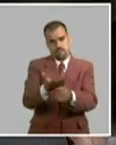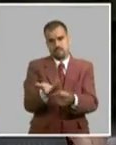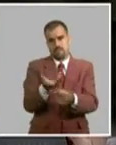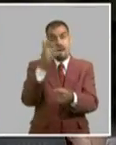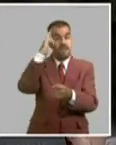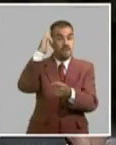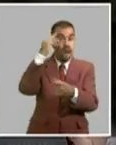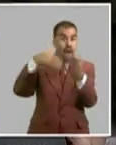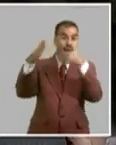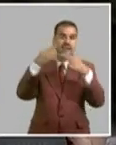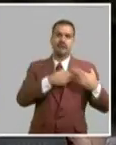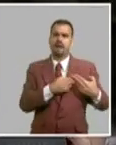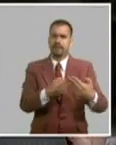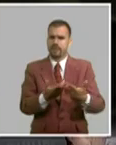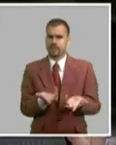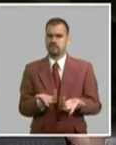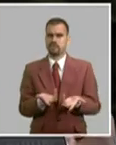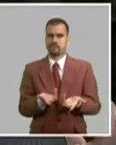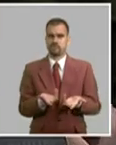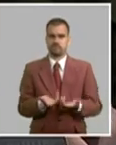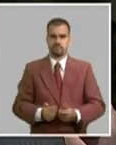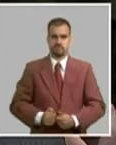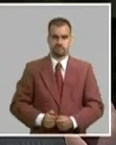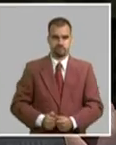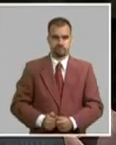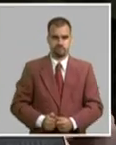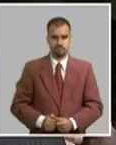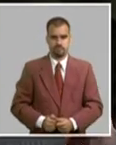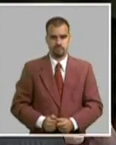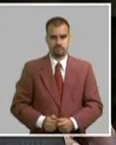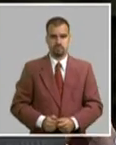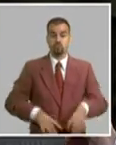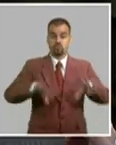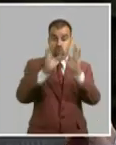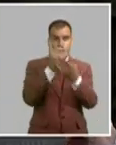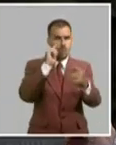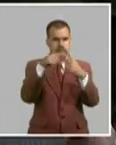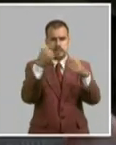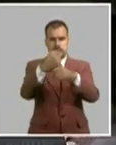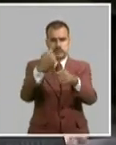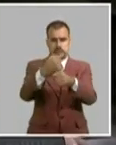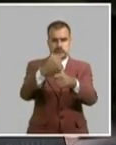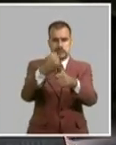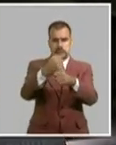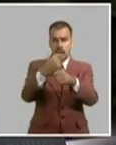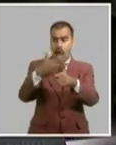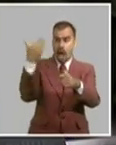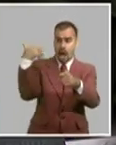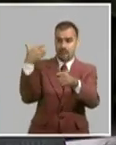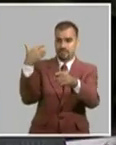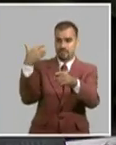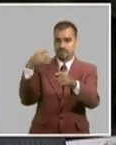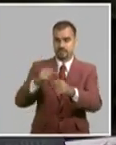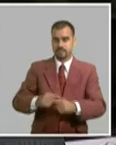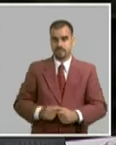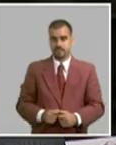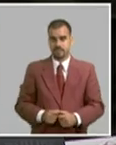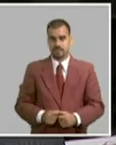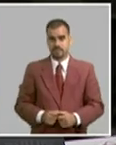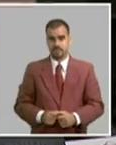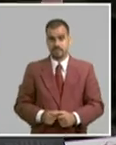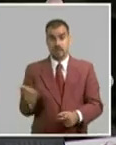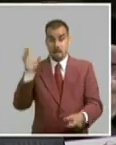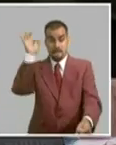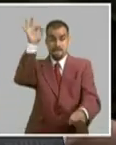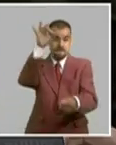generación histórica. Con los propósitos que tuvo, que los llevaron a la